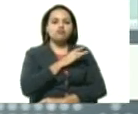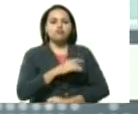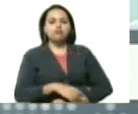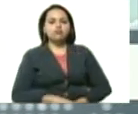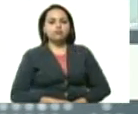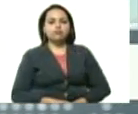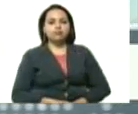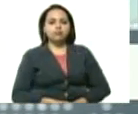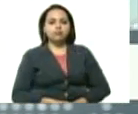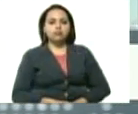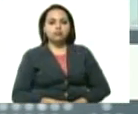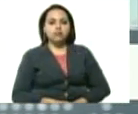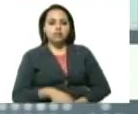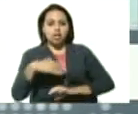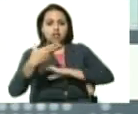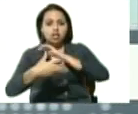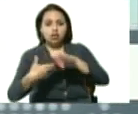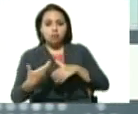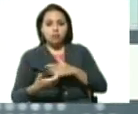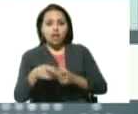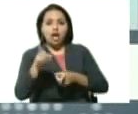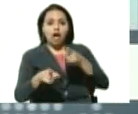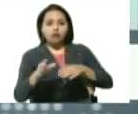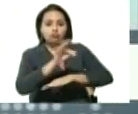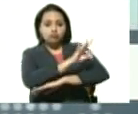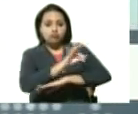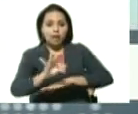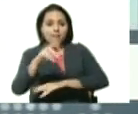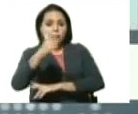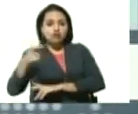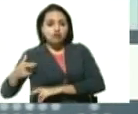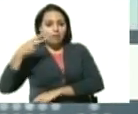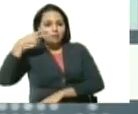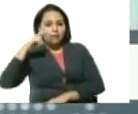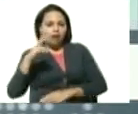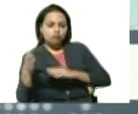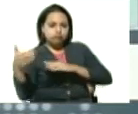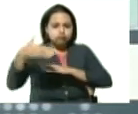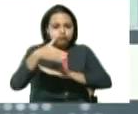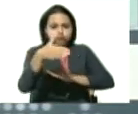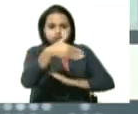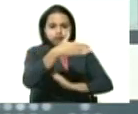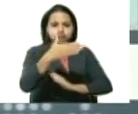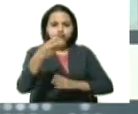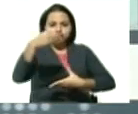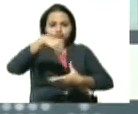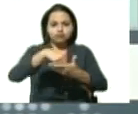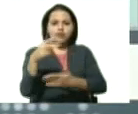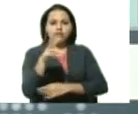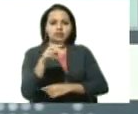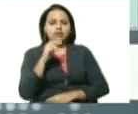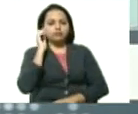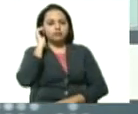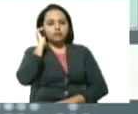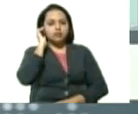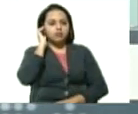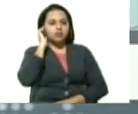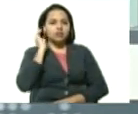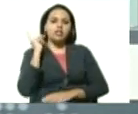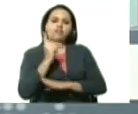de los problemas que ha habido en algunos PASI de los torcheros hay que reforzar los PASI